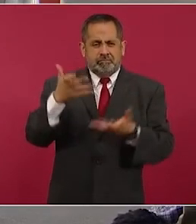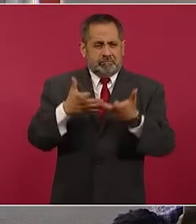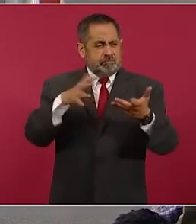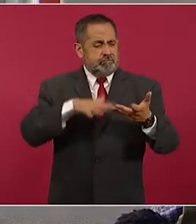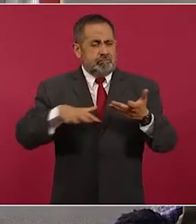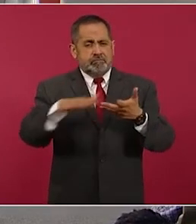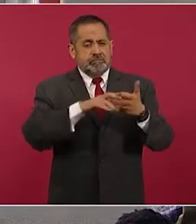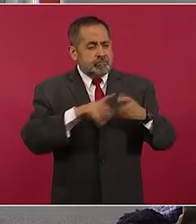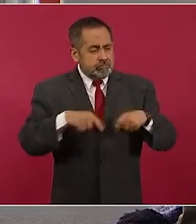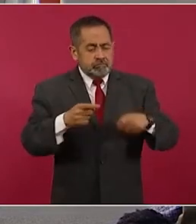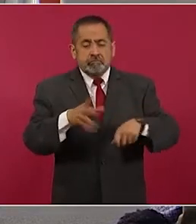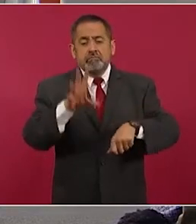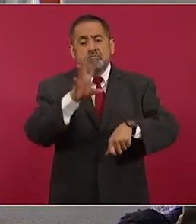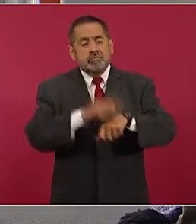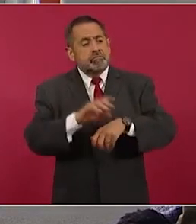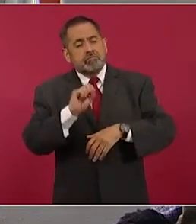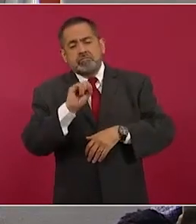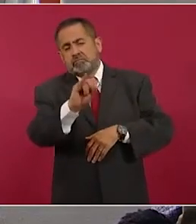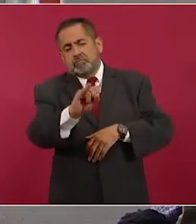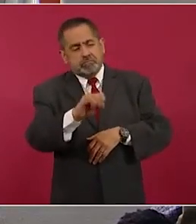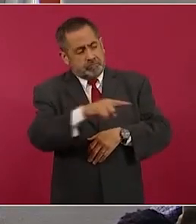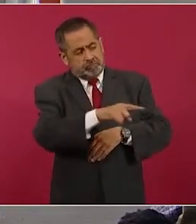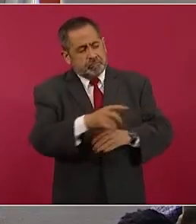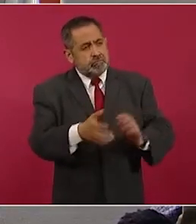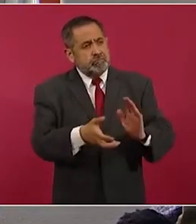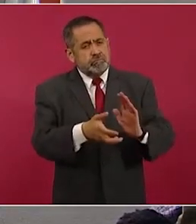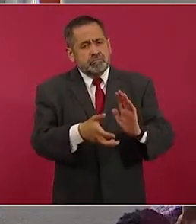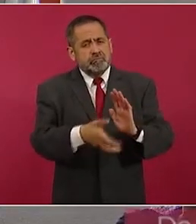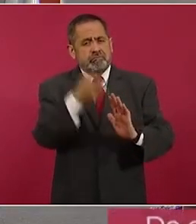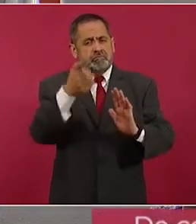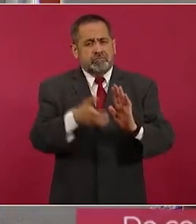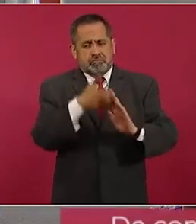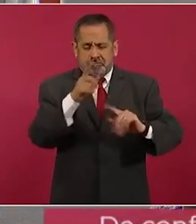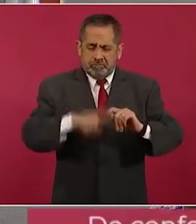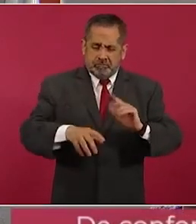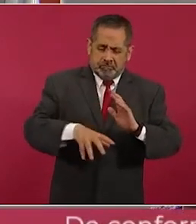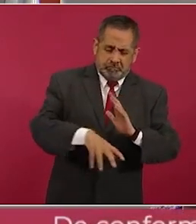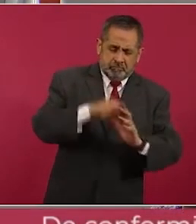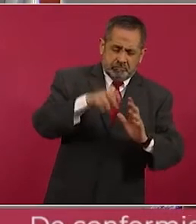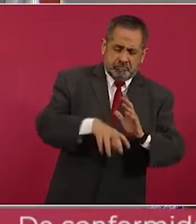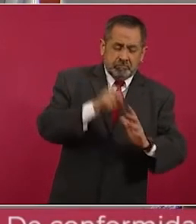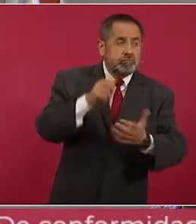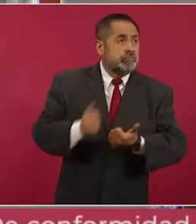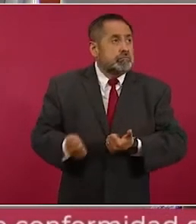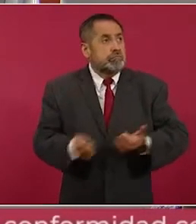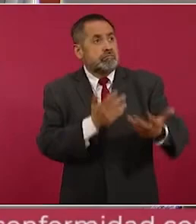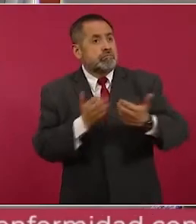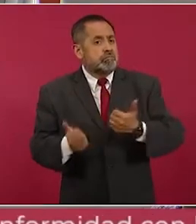les dan el permiso para sacar material,